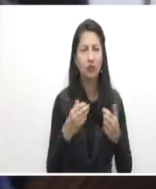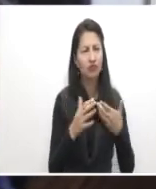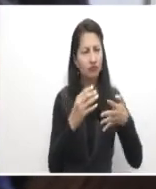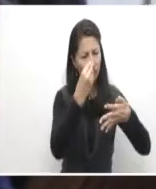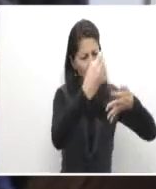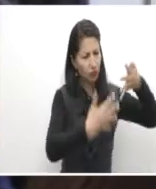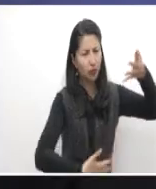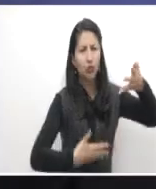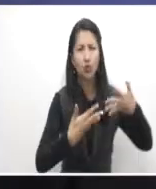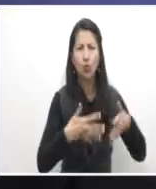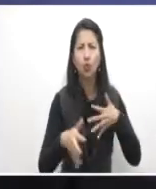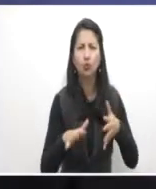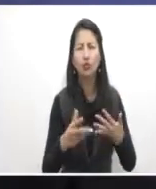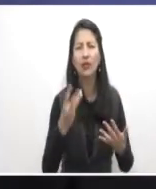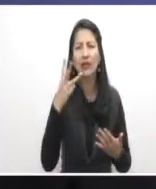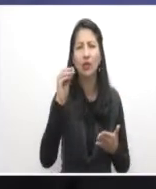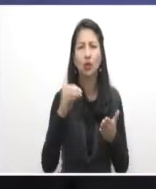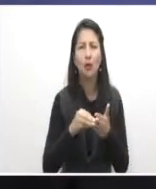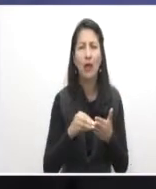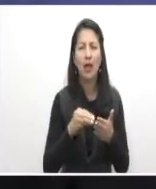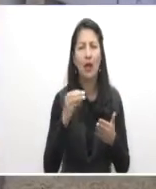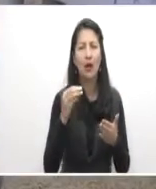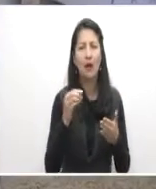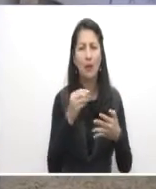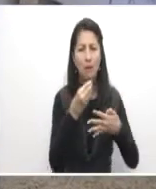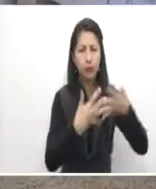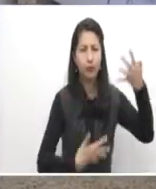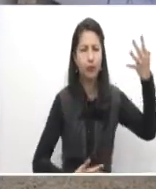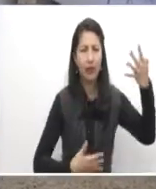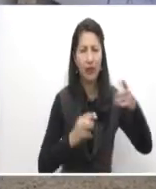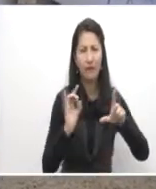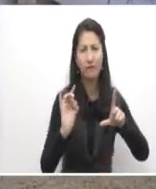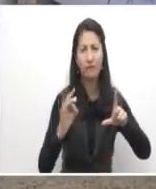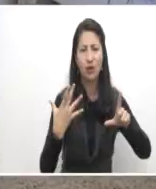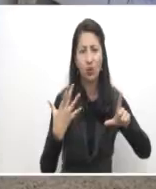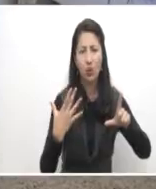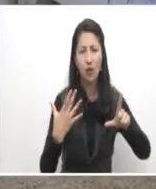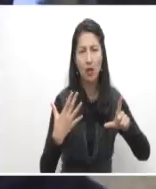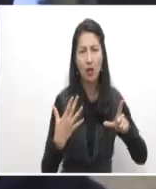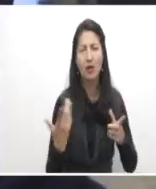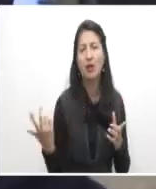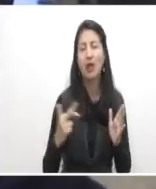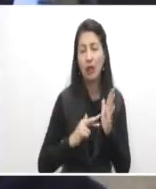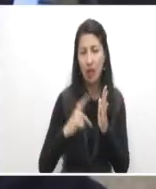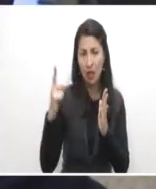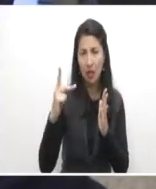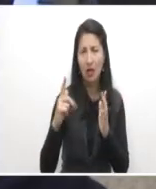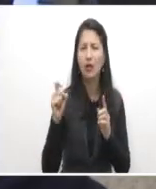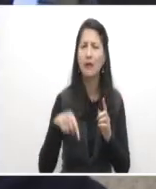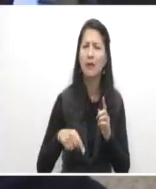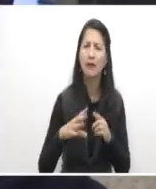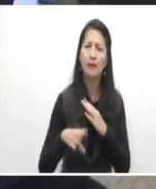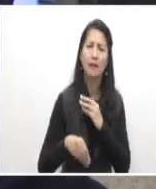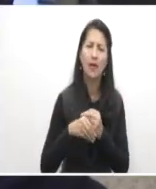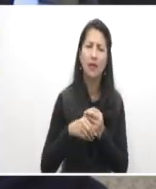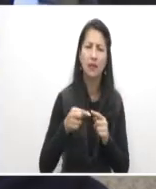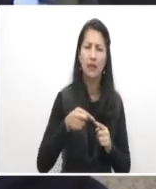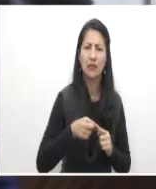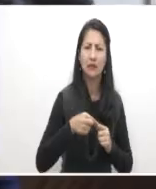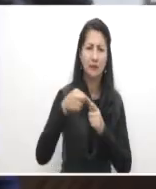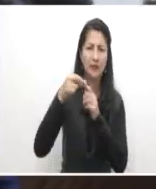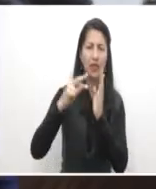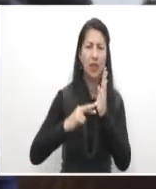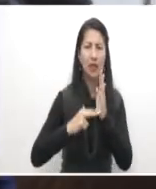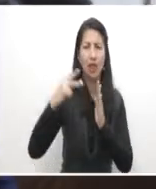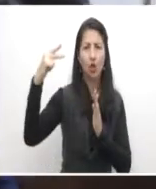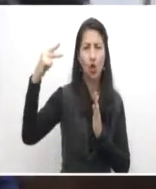18 mil cupos en la modalidad virtual y a distancia. Son para los niveles tecnólogos y especialización tecnológica, por lo